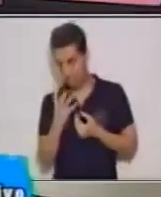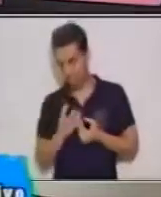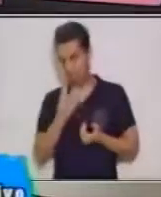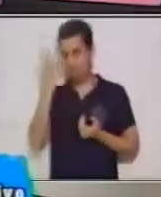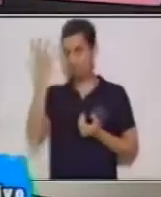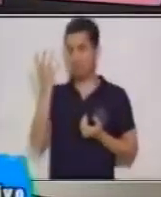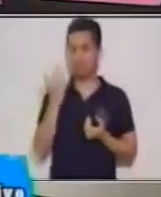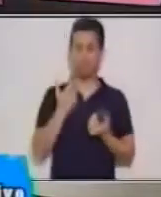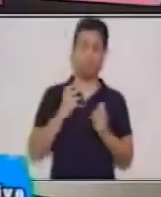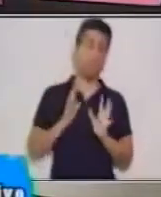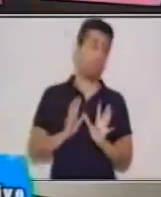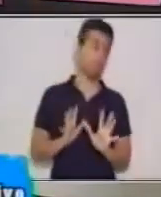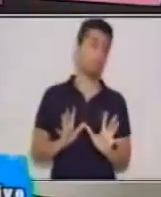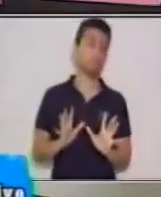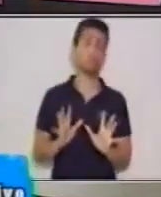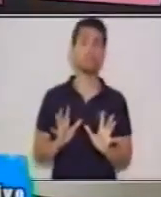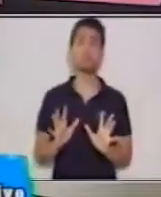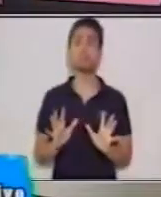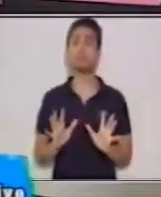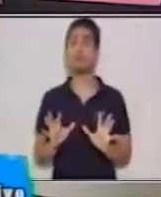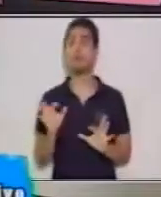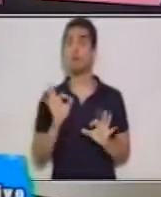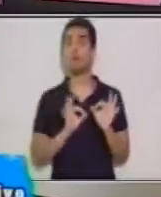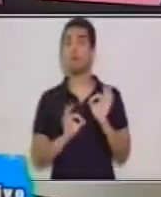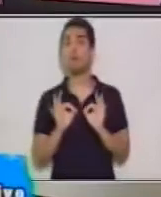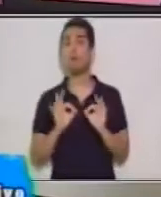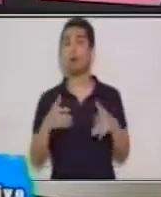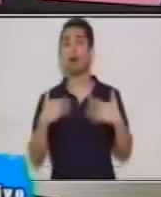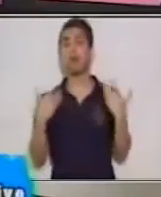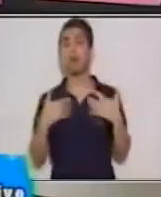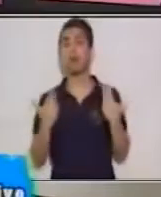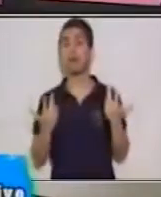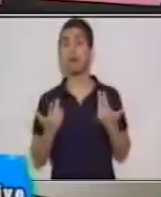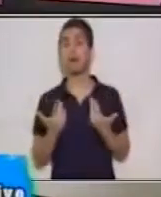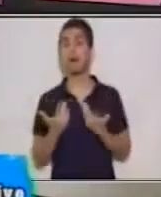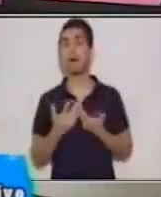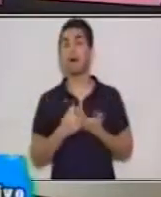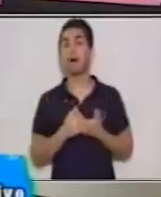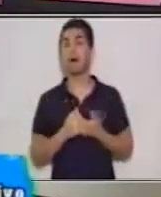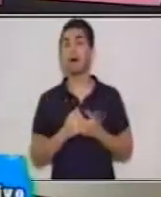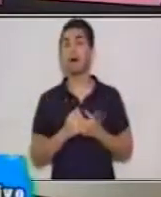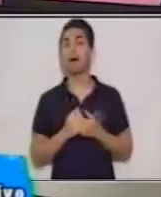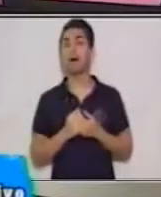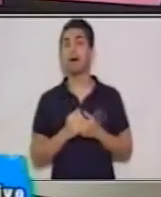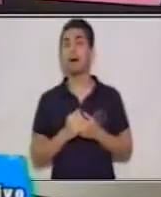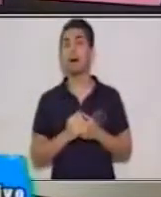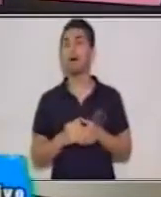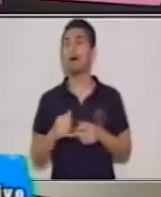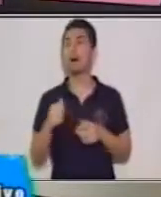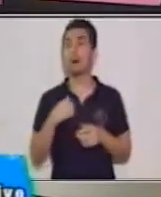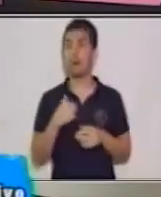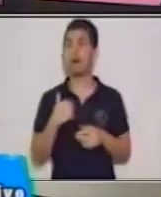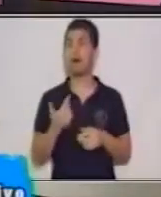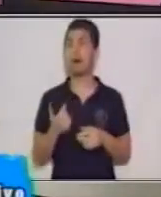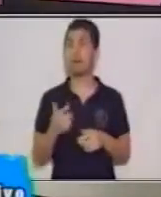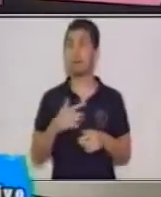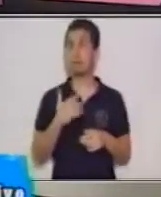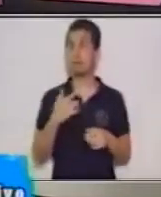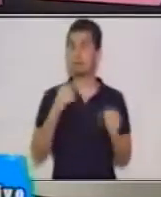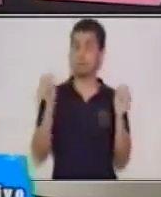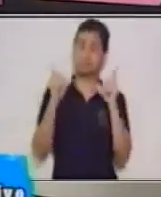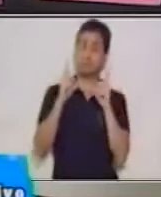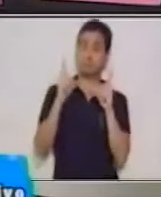asco, será alegría? Sentimos sorpresa